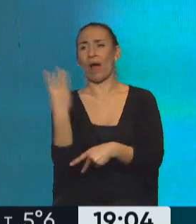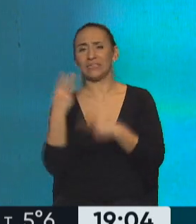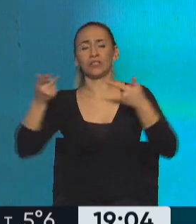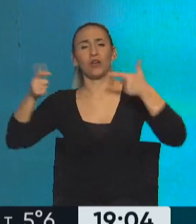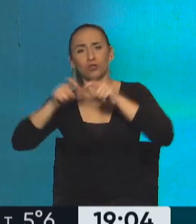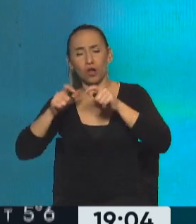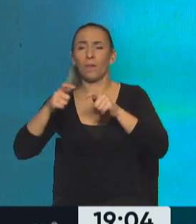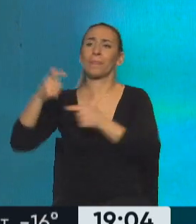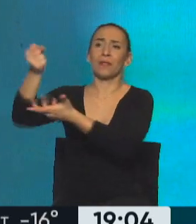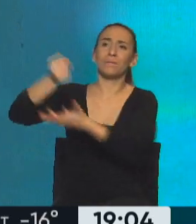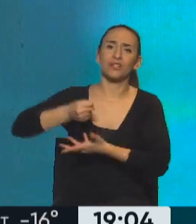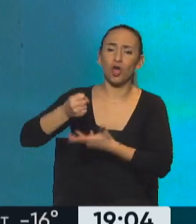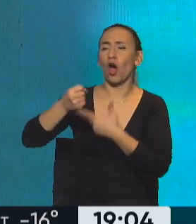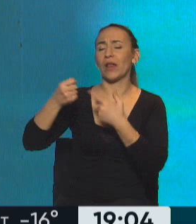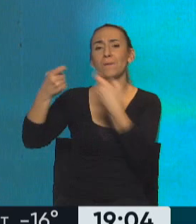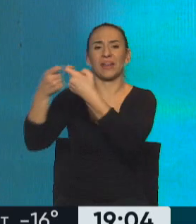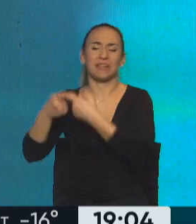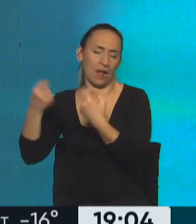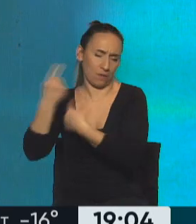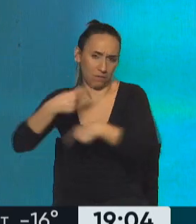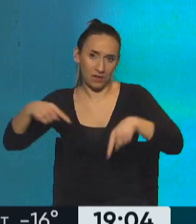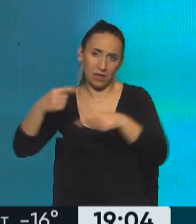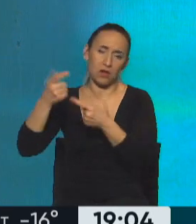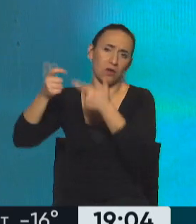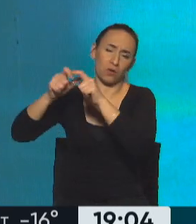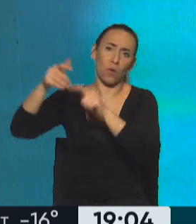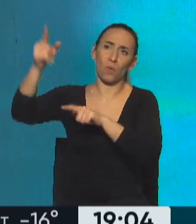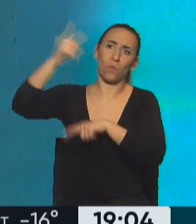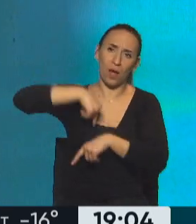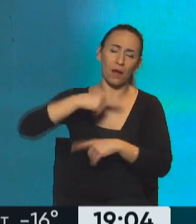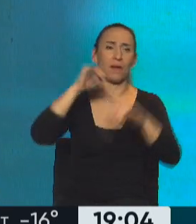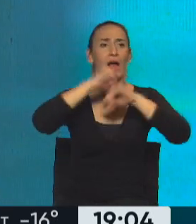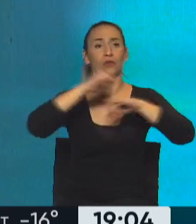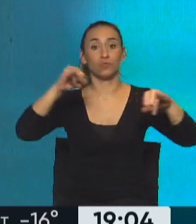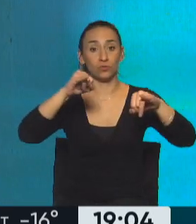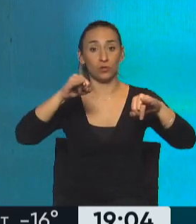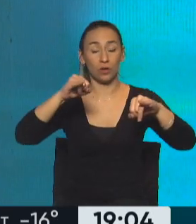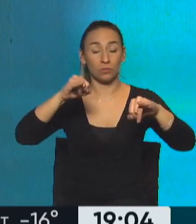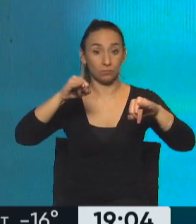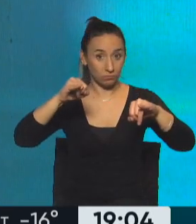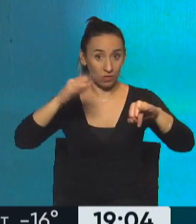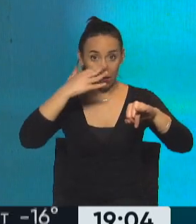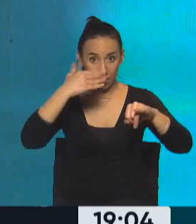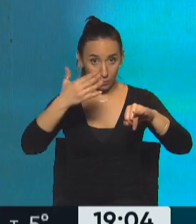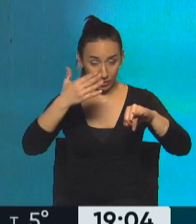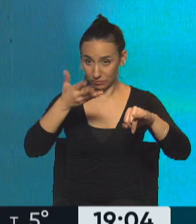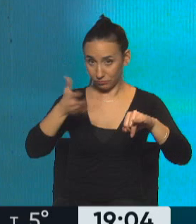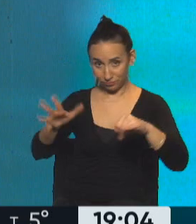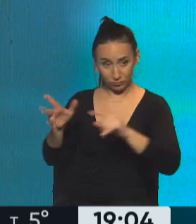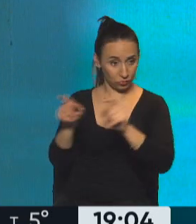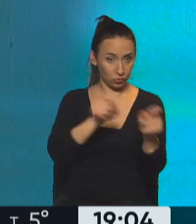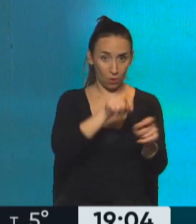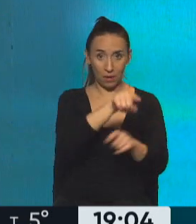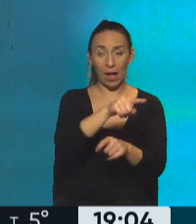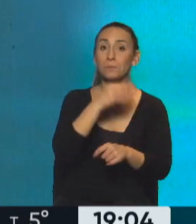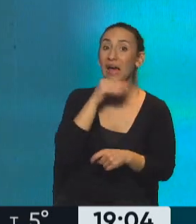empresarios, con el Fondo Monetario y demás. Y por otro lado, el desembarco al gabinete justamente de Sergio Tomás Massa. Eso ya